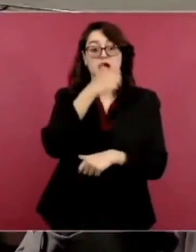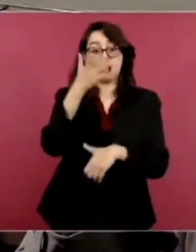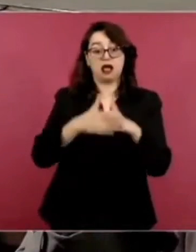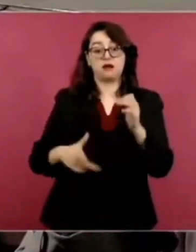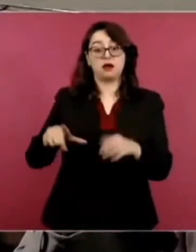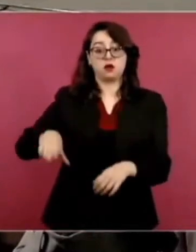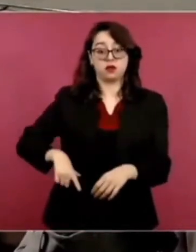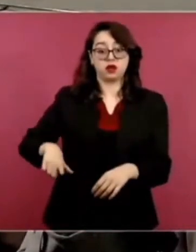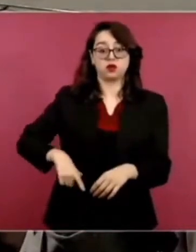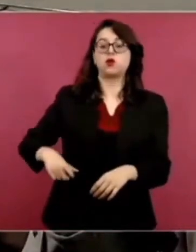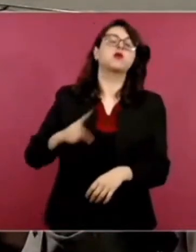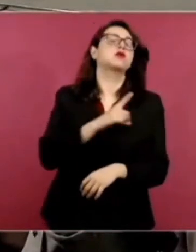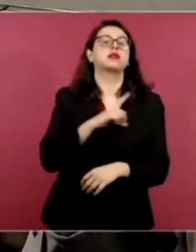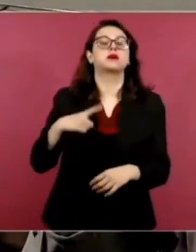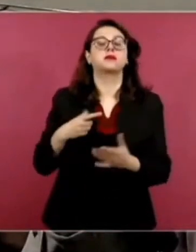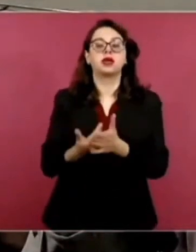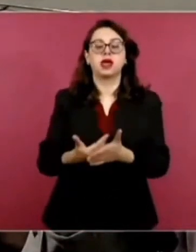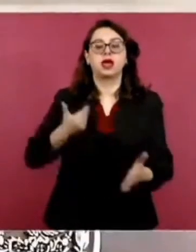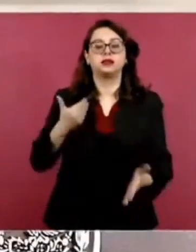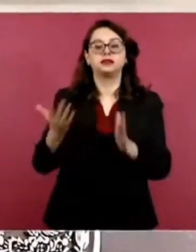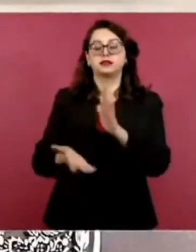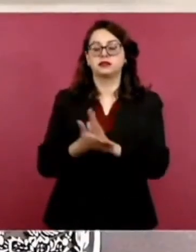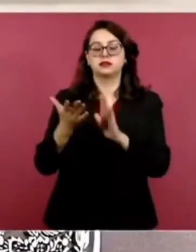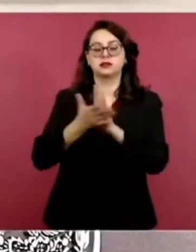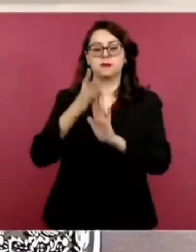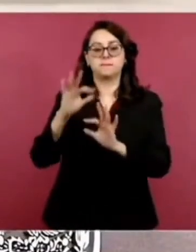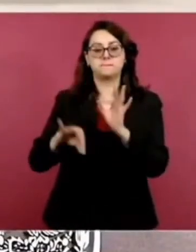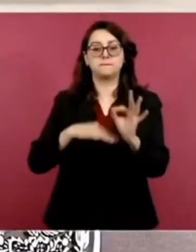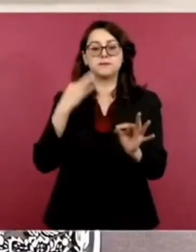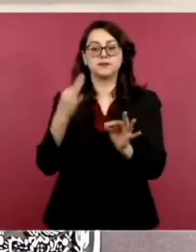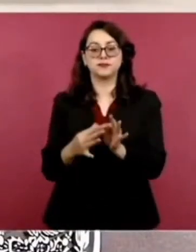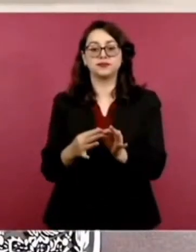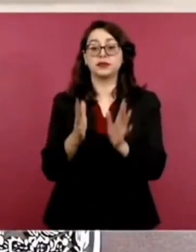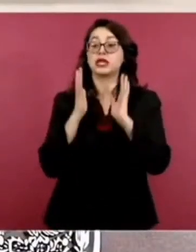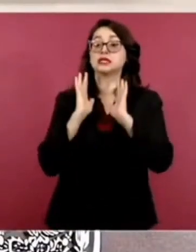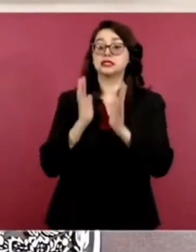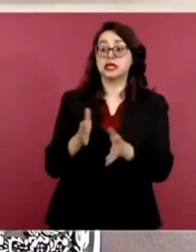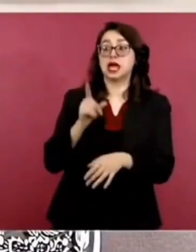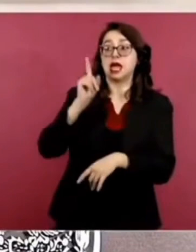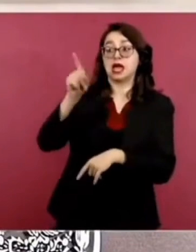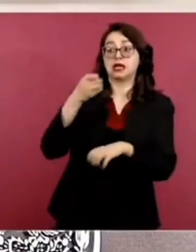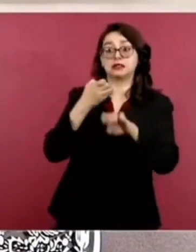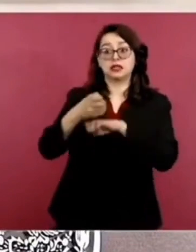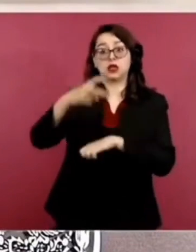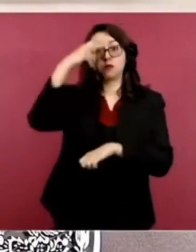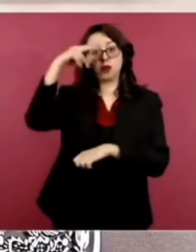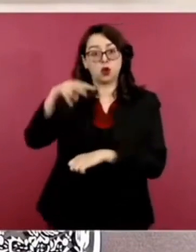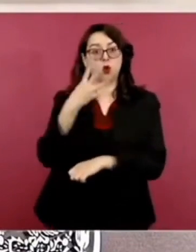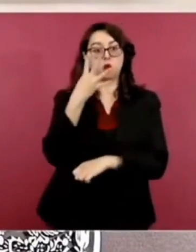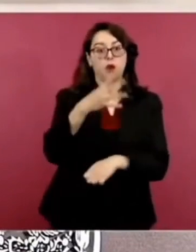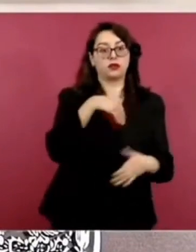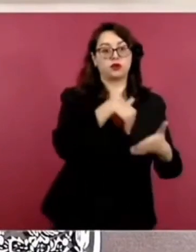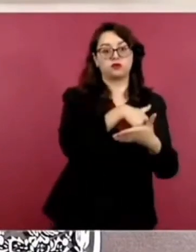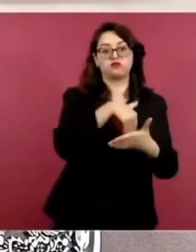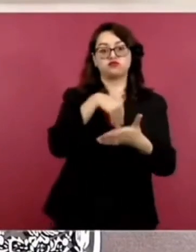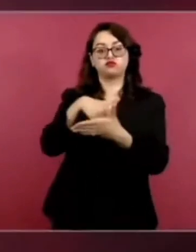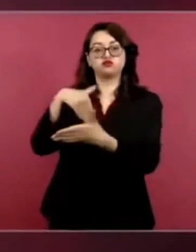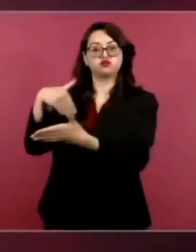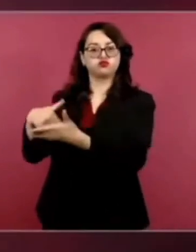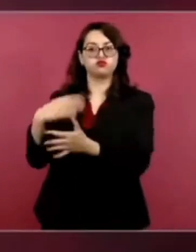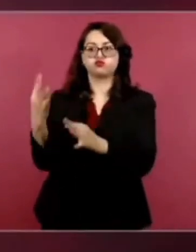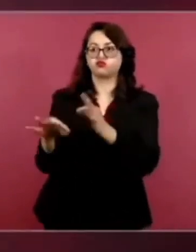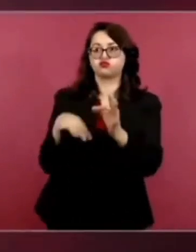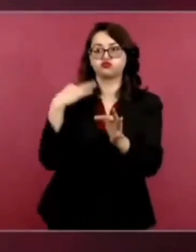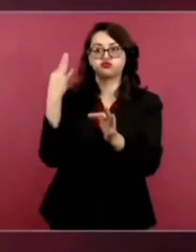en ello. Ya se terminó una parte, que son cuatro estaciones en el Estado de México y se están